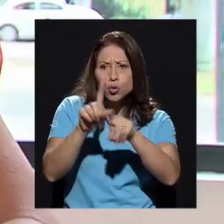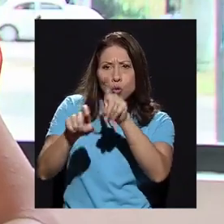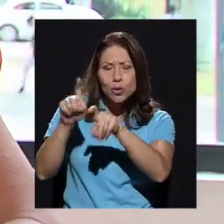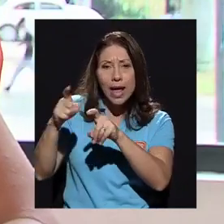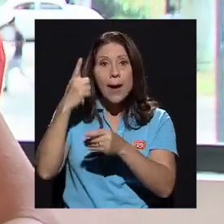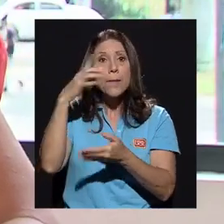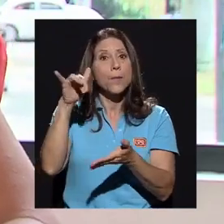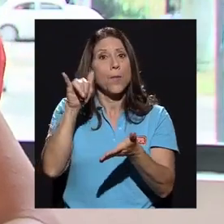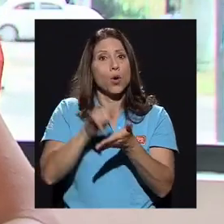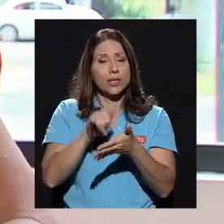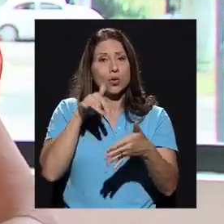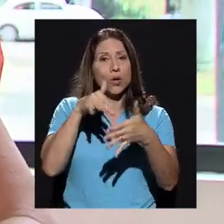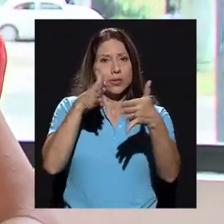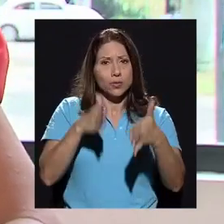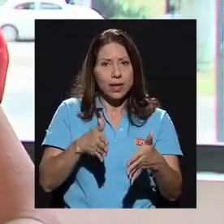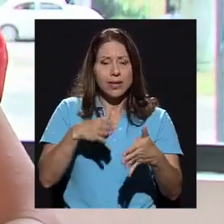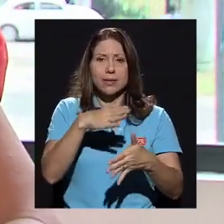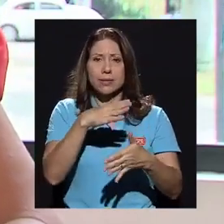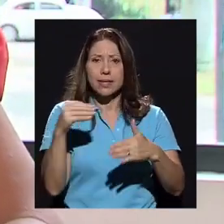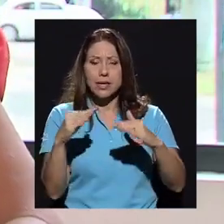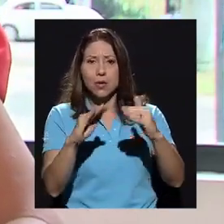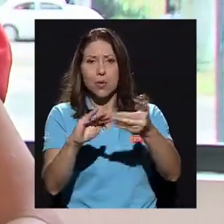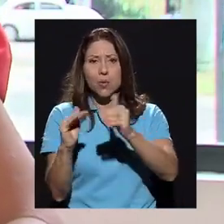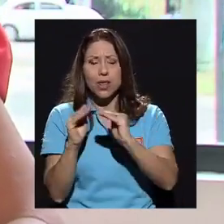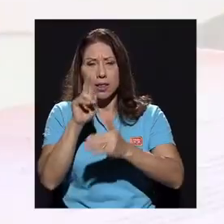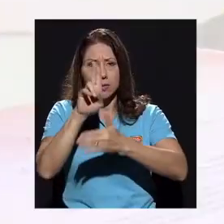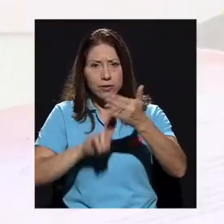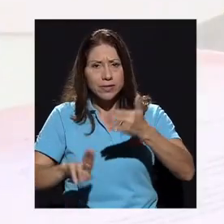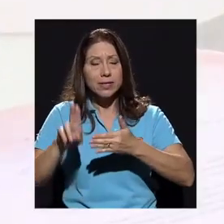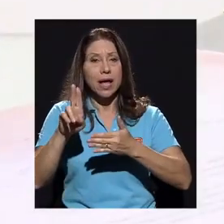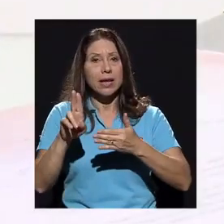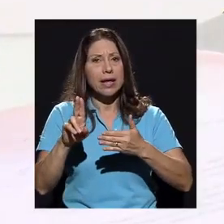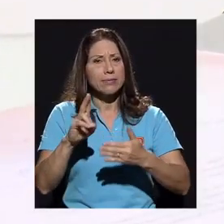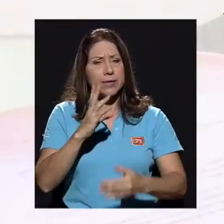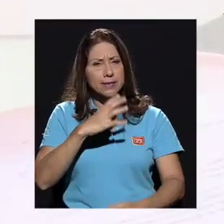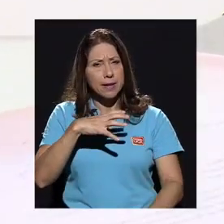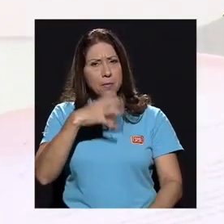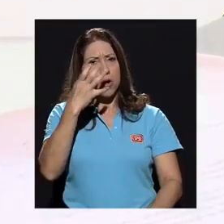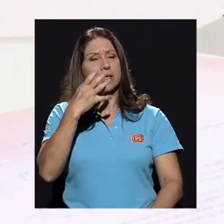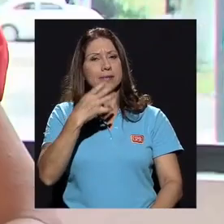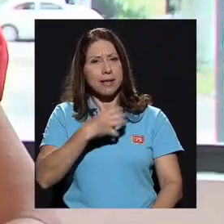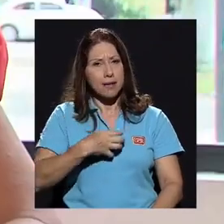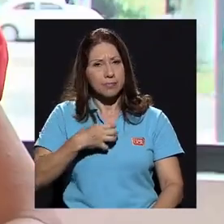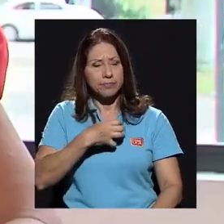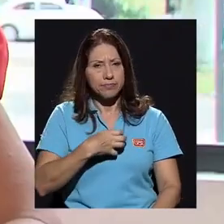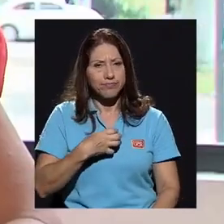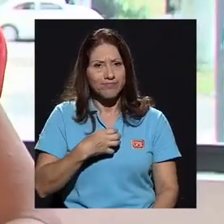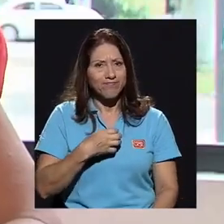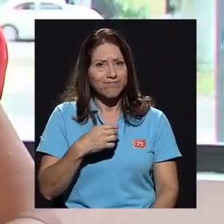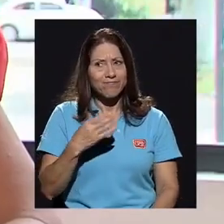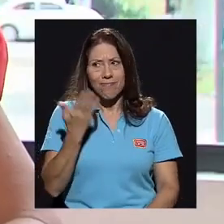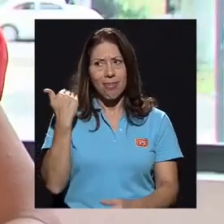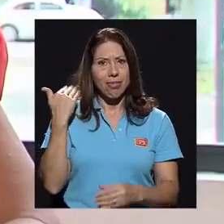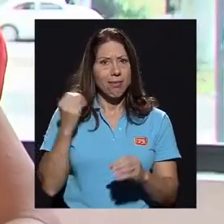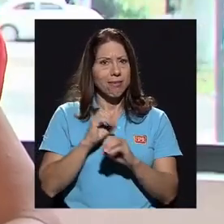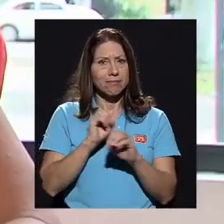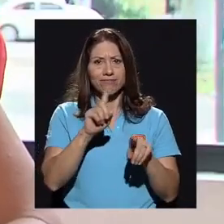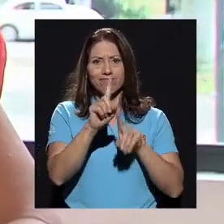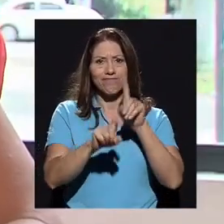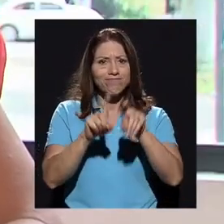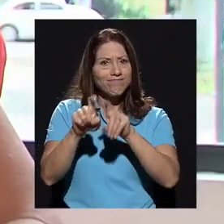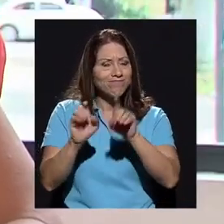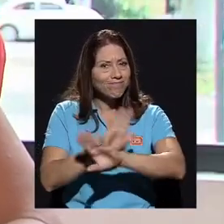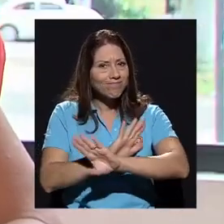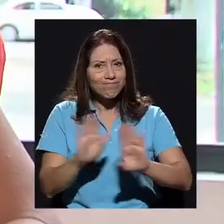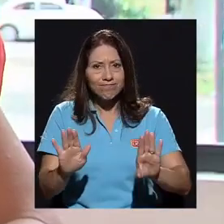por eso los estudiantes y la comunidad universitaria están molestas. No se consultó, no se